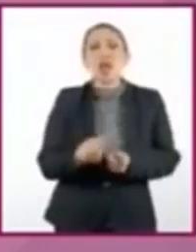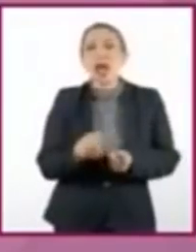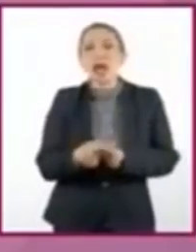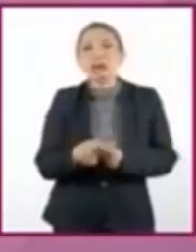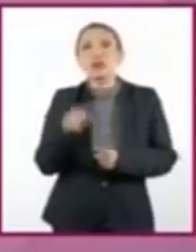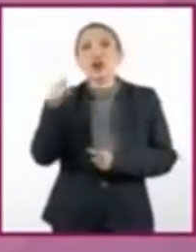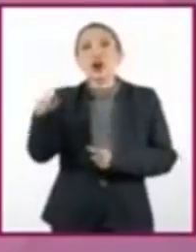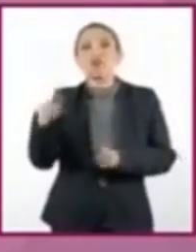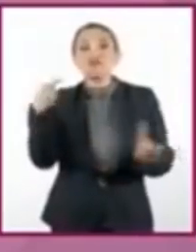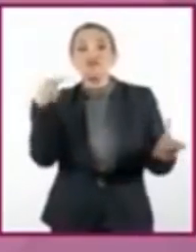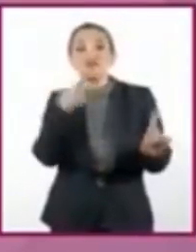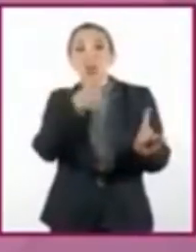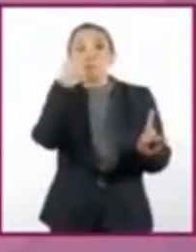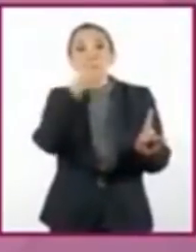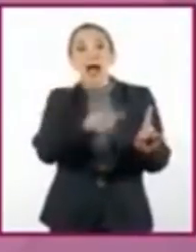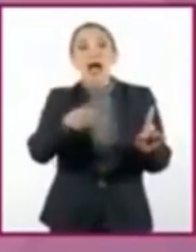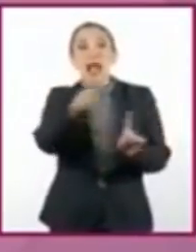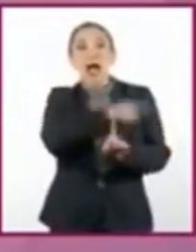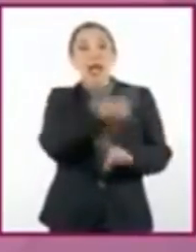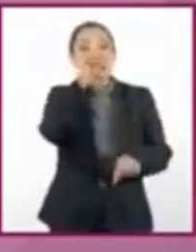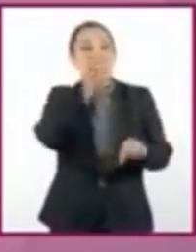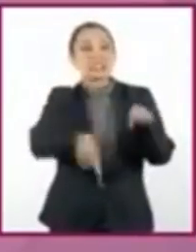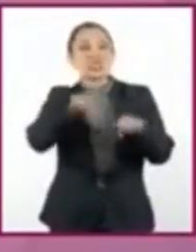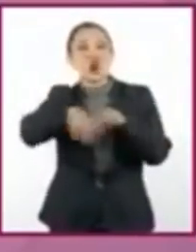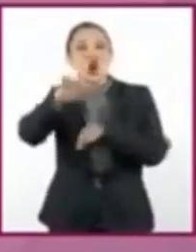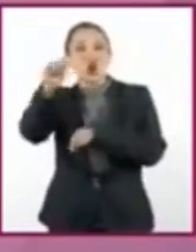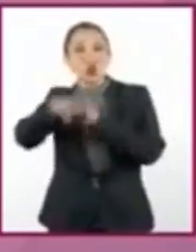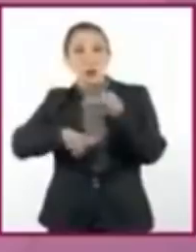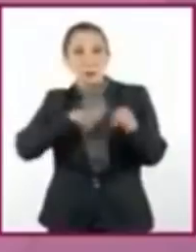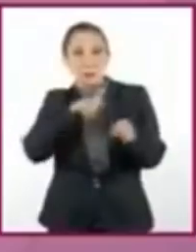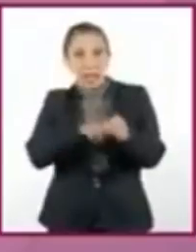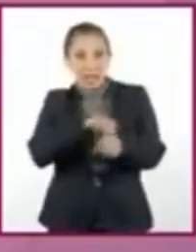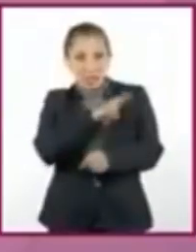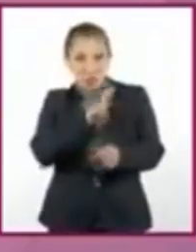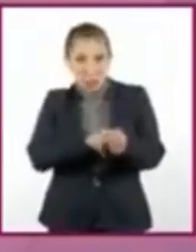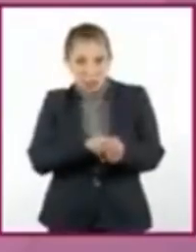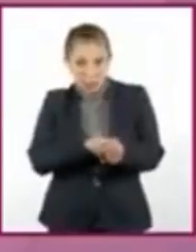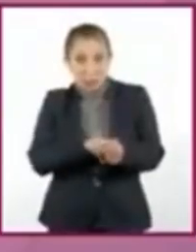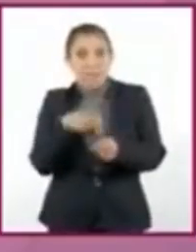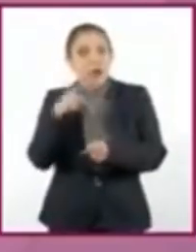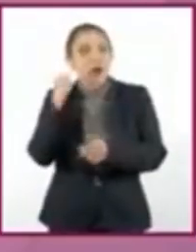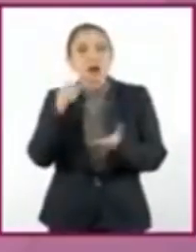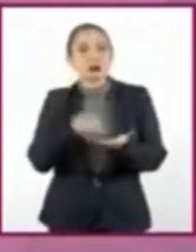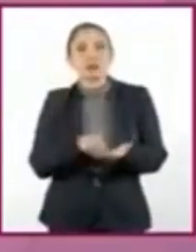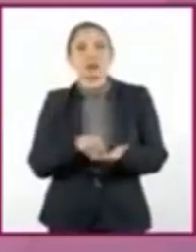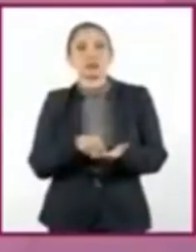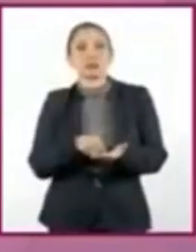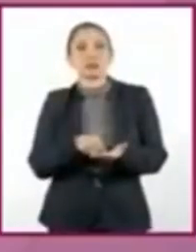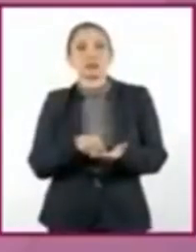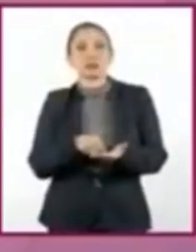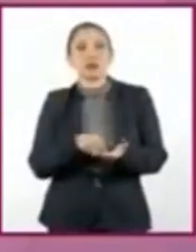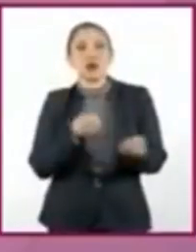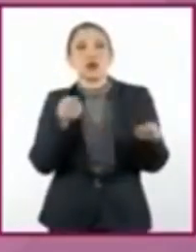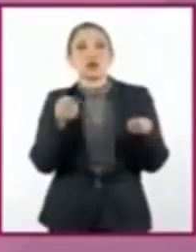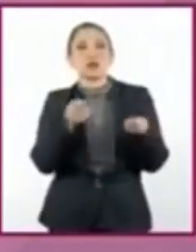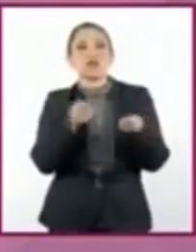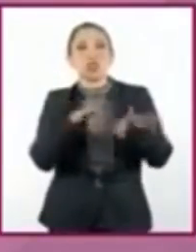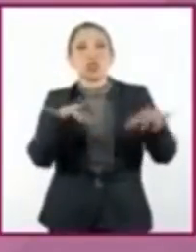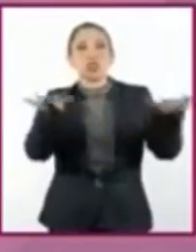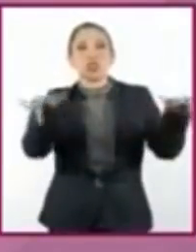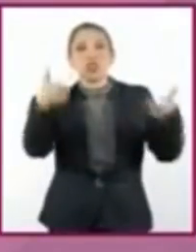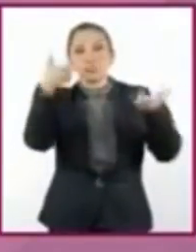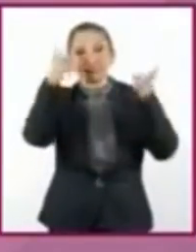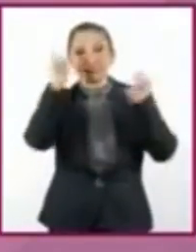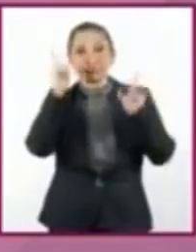con el propósito de ser un pesticida natural. Pero, ¿qué creen? Se salió de control y se